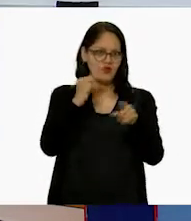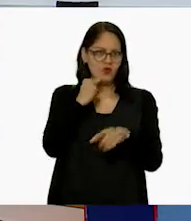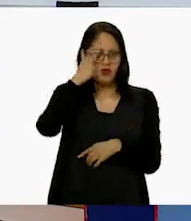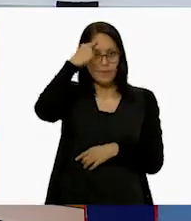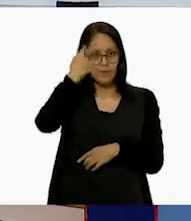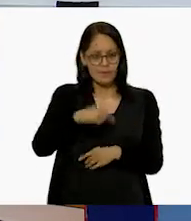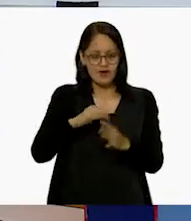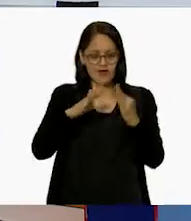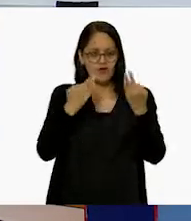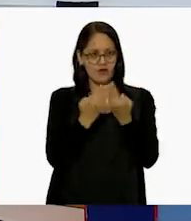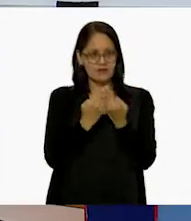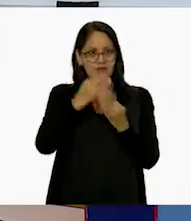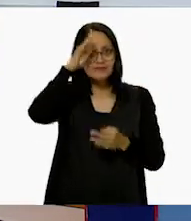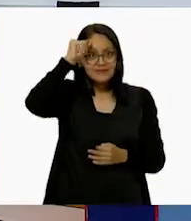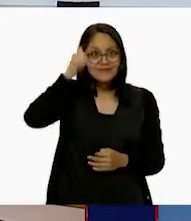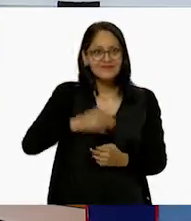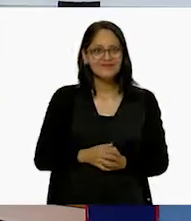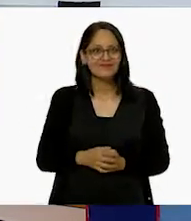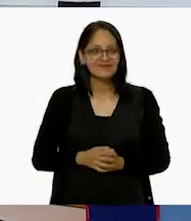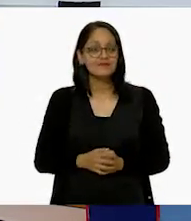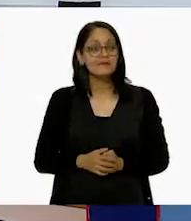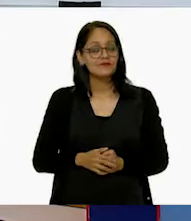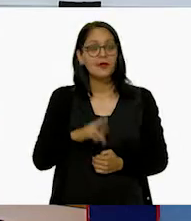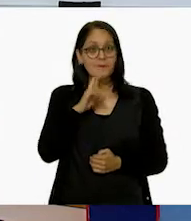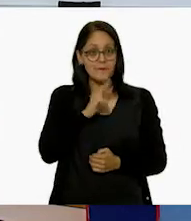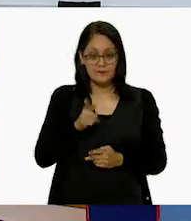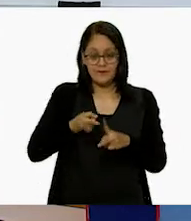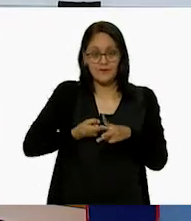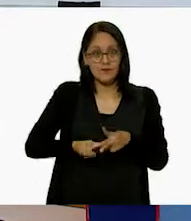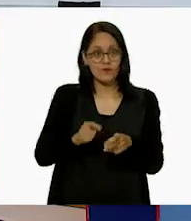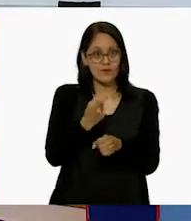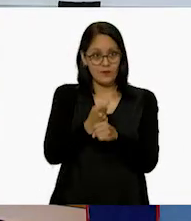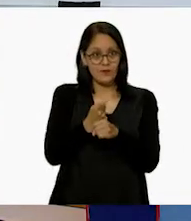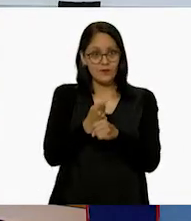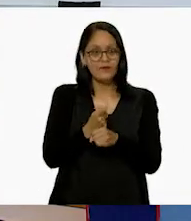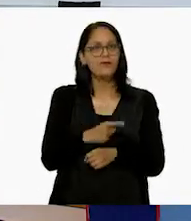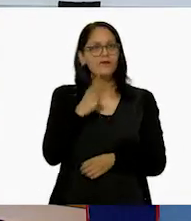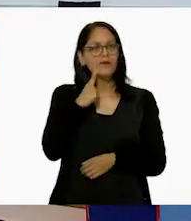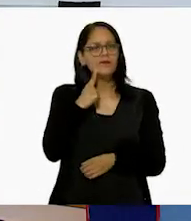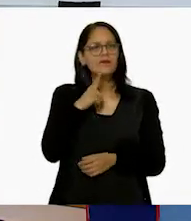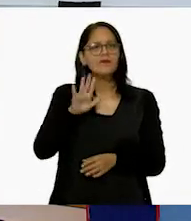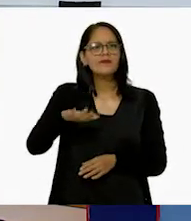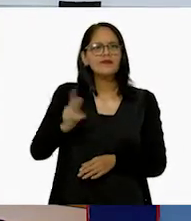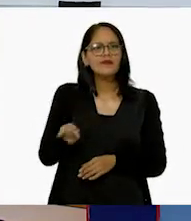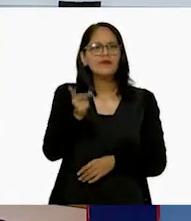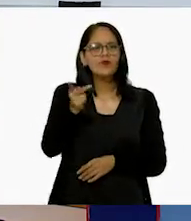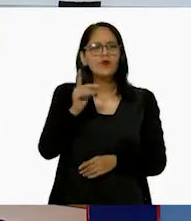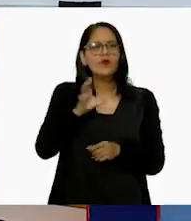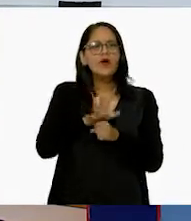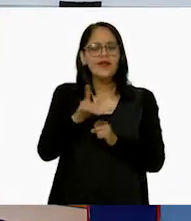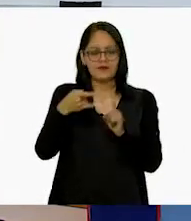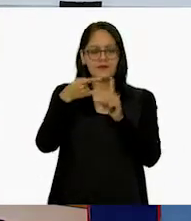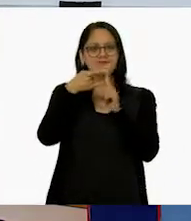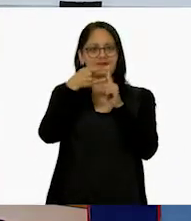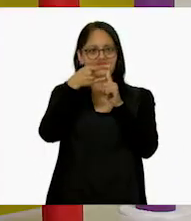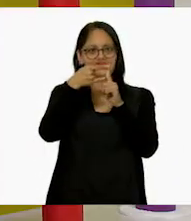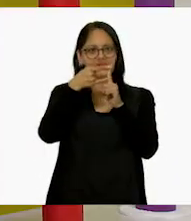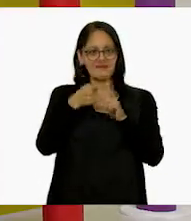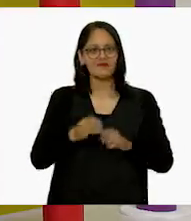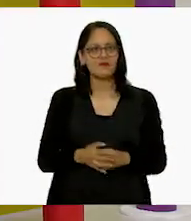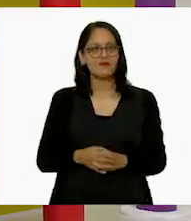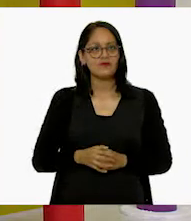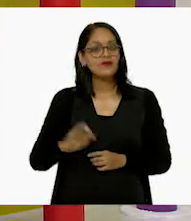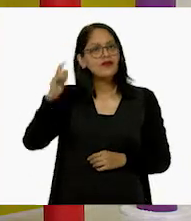para hacer estas figuras. ¿Te parece si empezamos con el primero de ellos? ¿Qué fue el cuadrado? El cuadrado, ok.